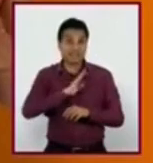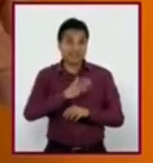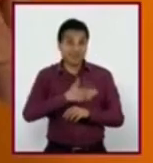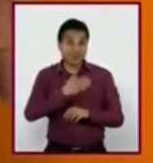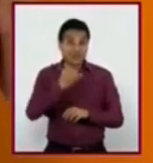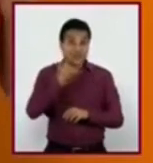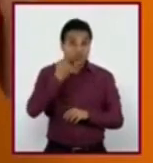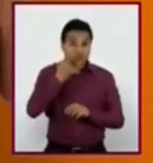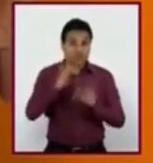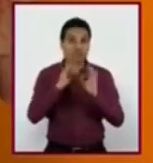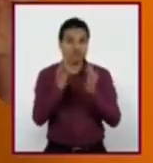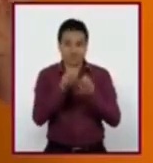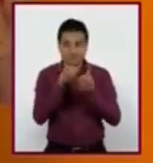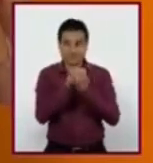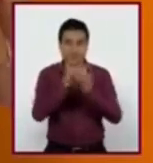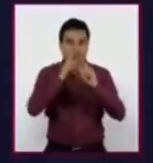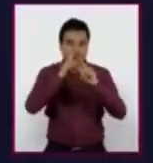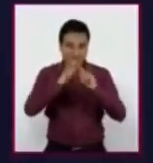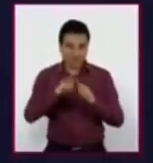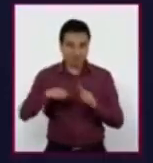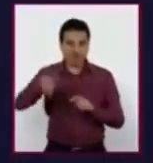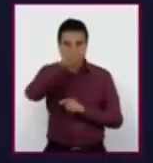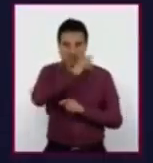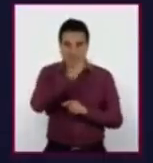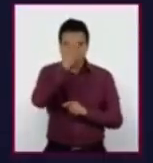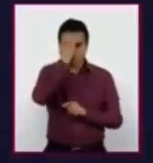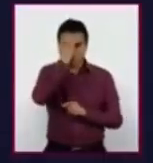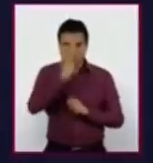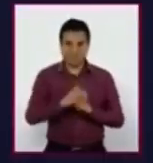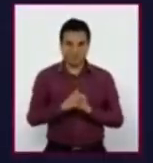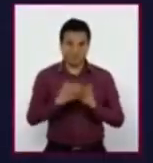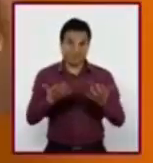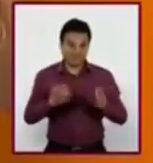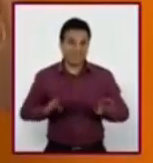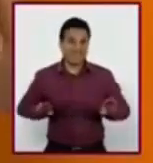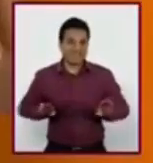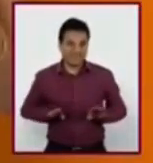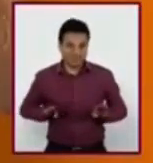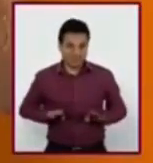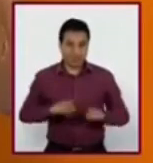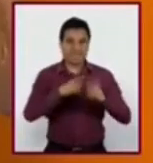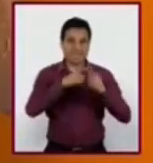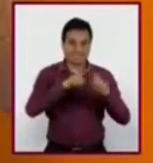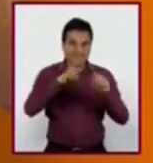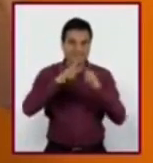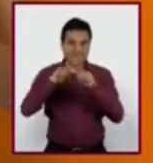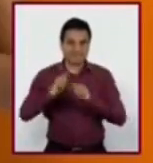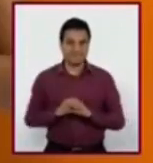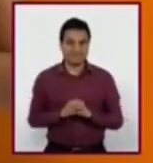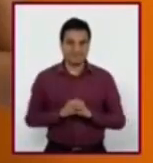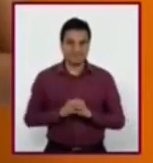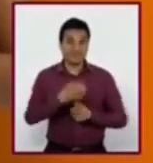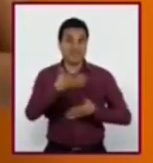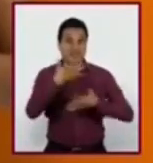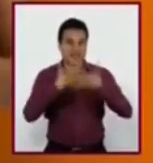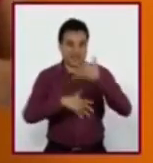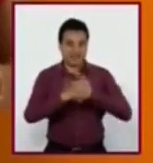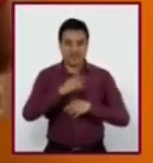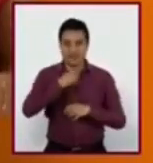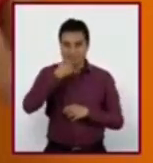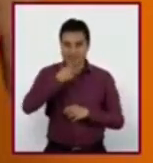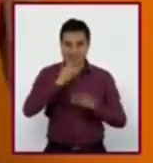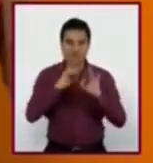expresarse y así tomar conciencia de los estereotipos en torno a las diferentes maneras de hablar el español.